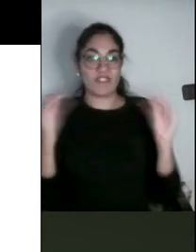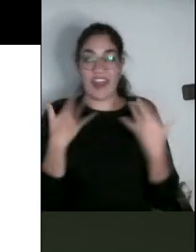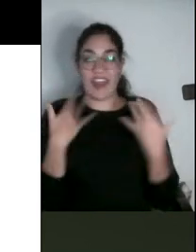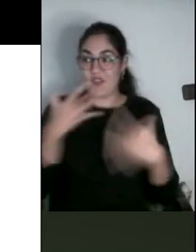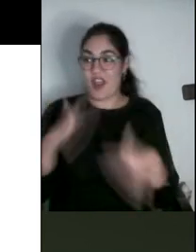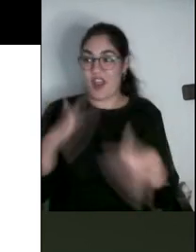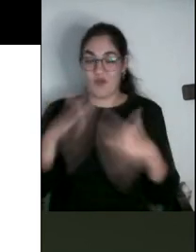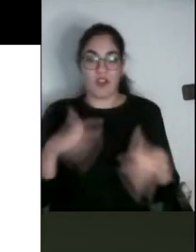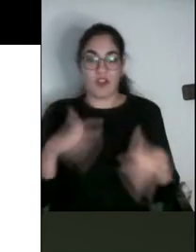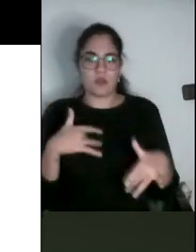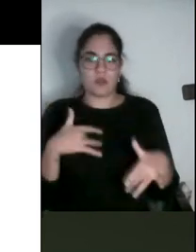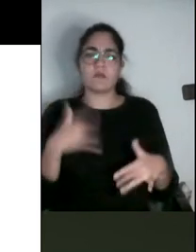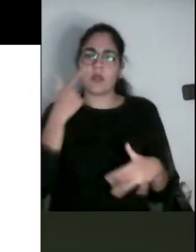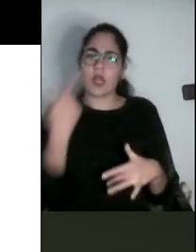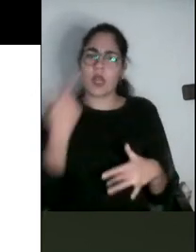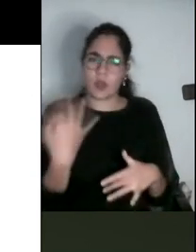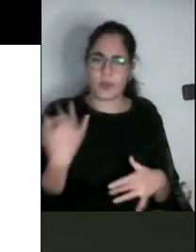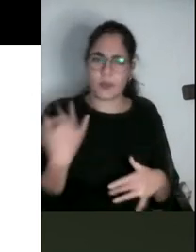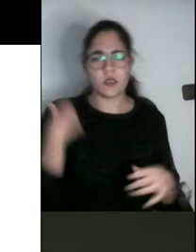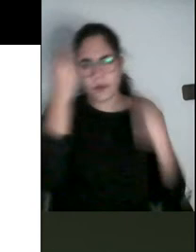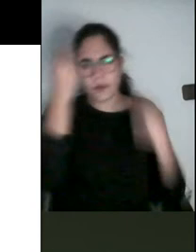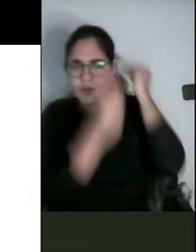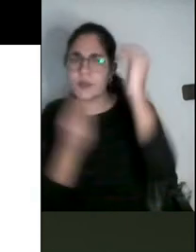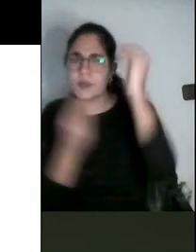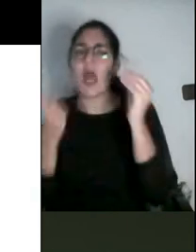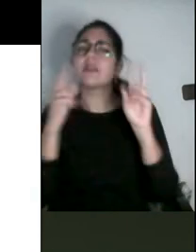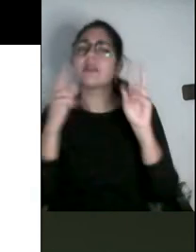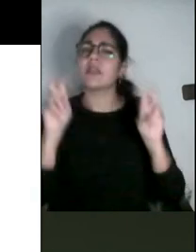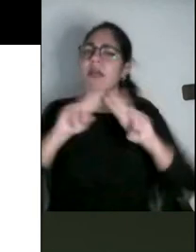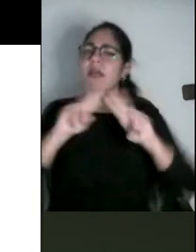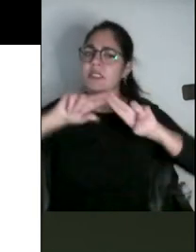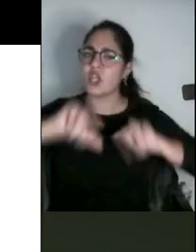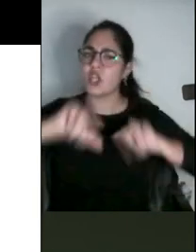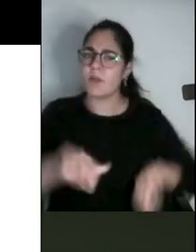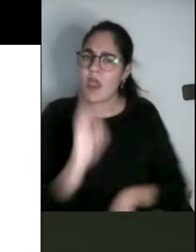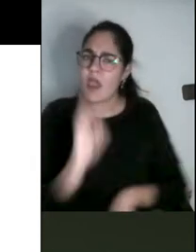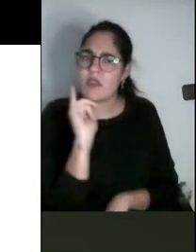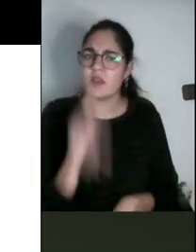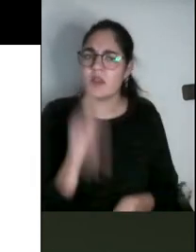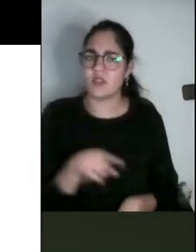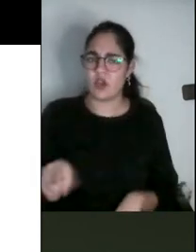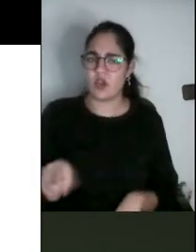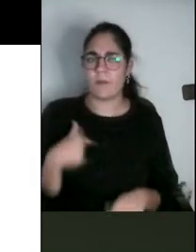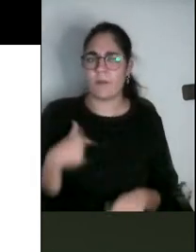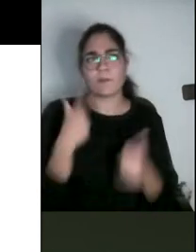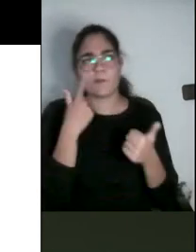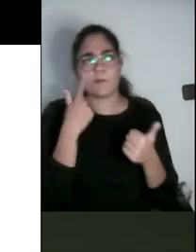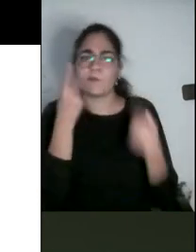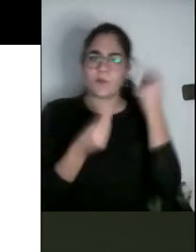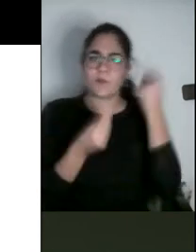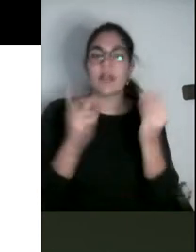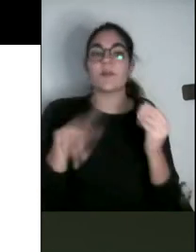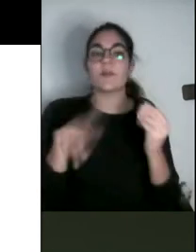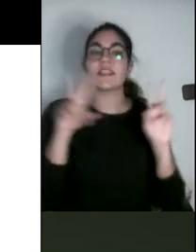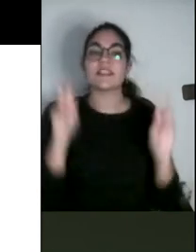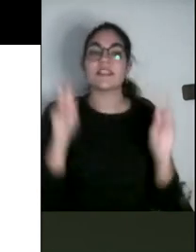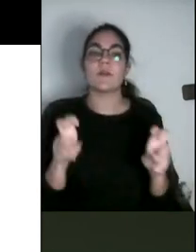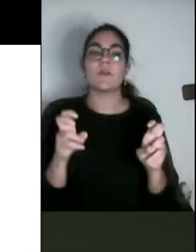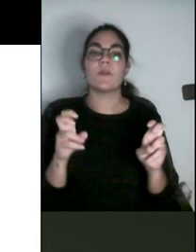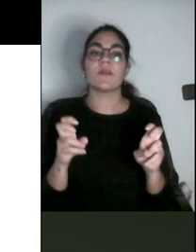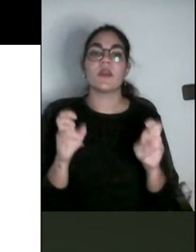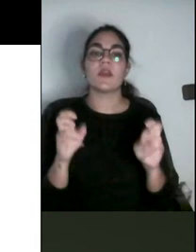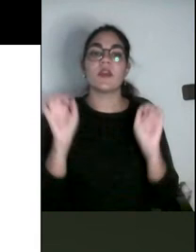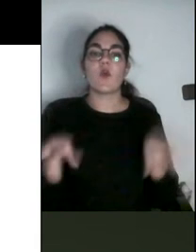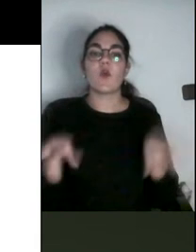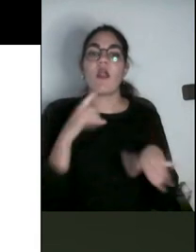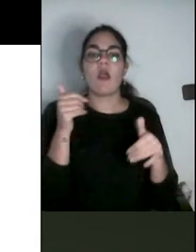caso, el cuestionamiento de estereotipos, evitar la ceguera de género, es decir, la no